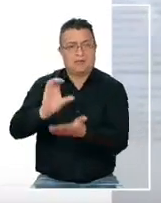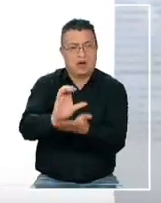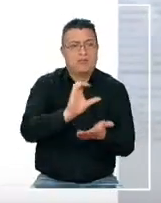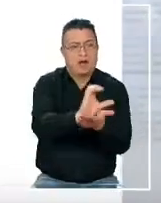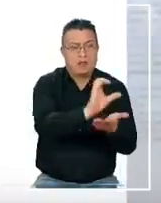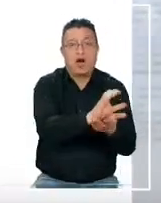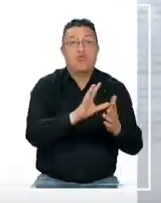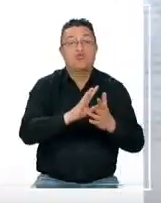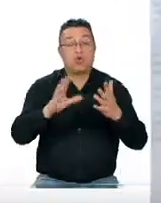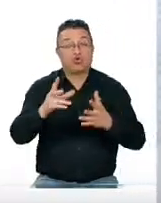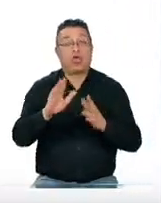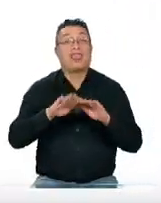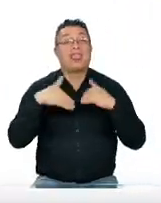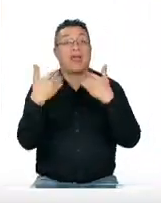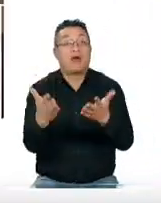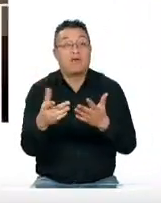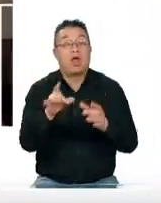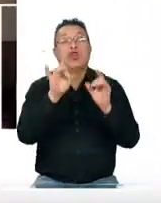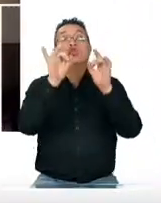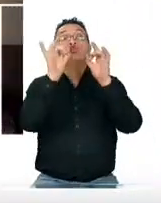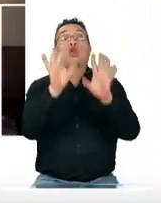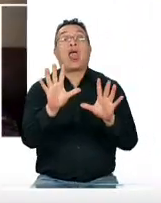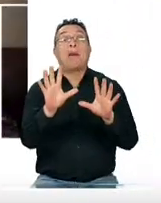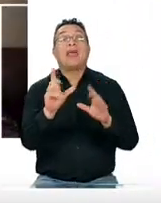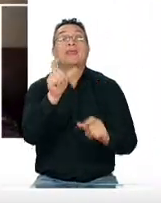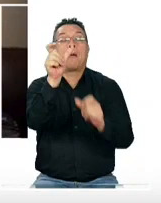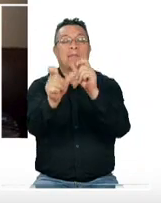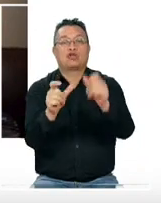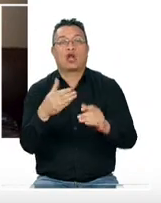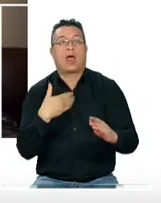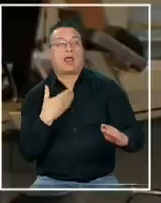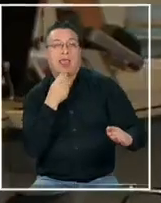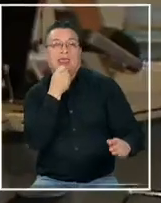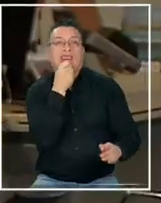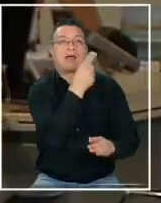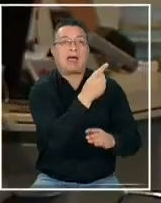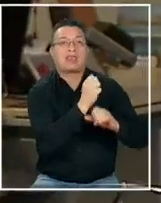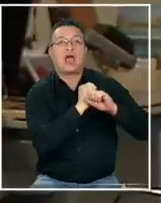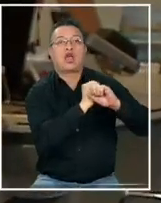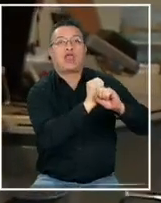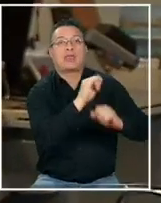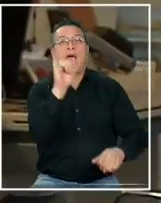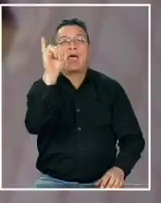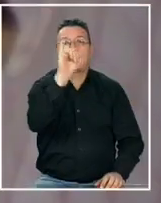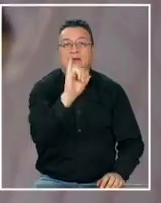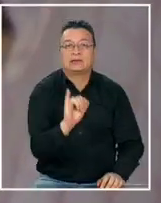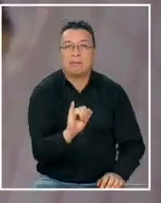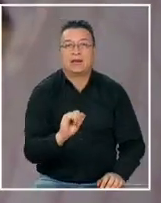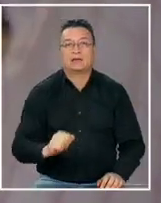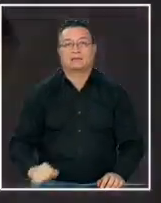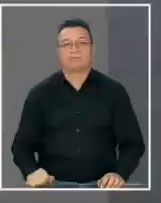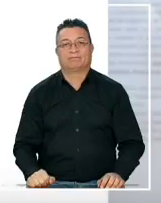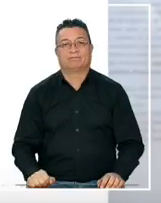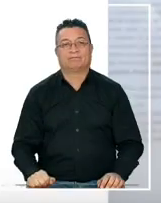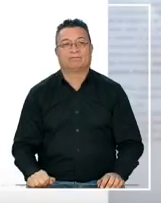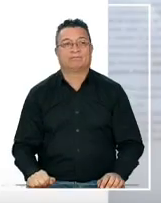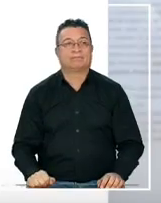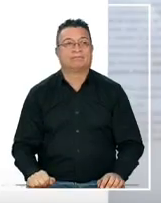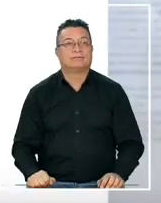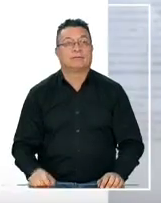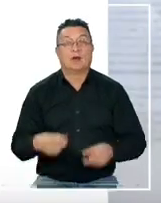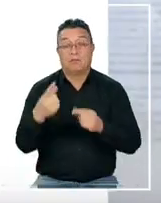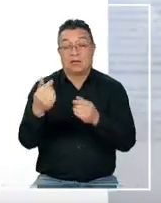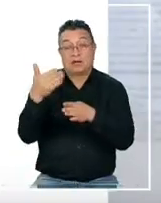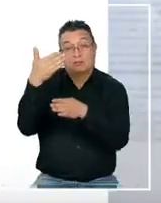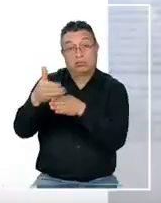cobros en exceso exclusivamente a las personas que presentaron demandas contra las aseguradoras privadas de salud. Los